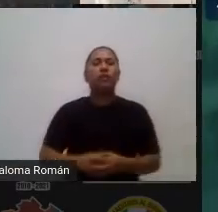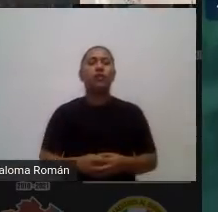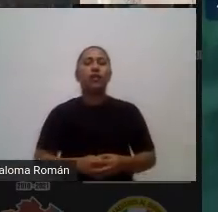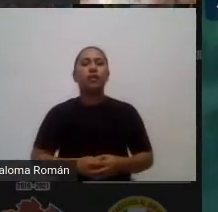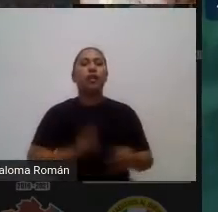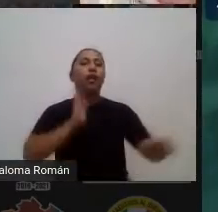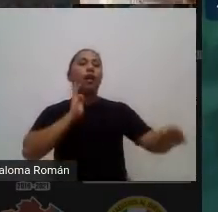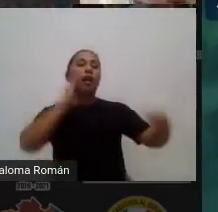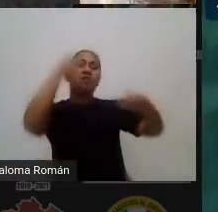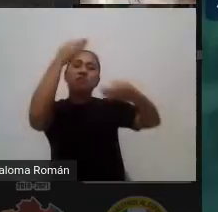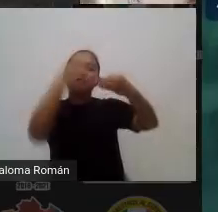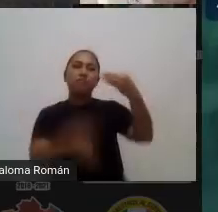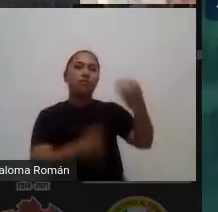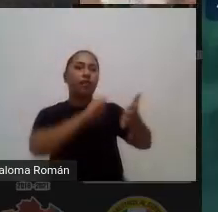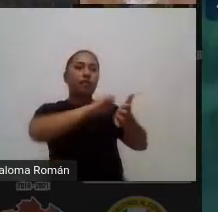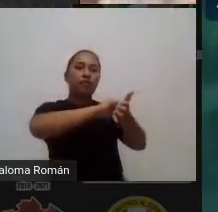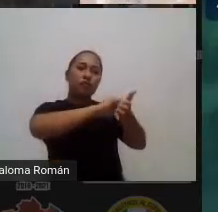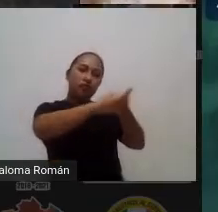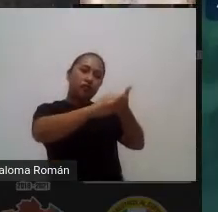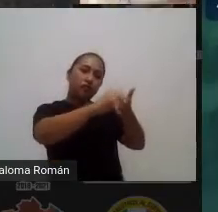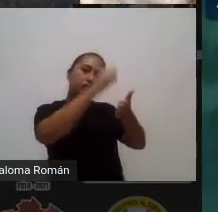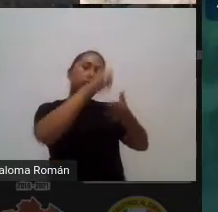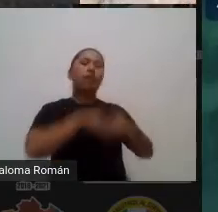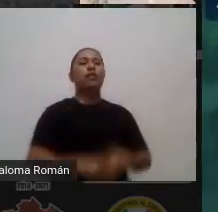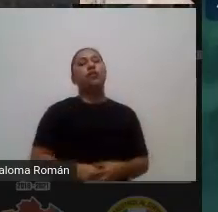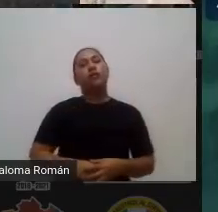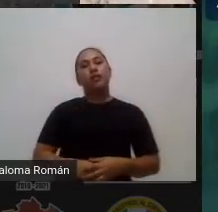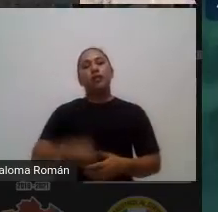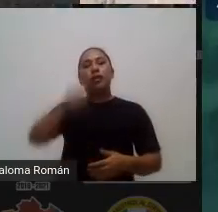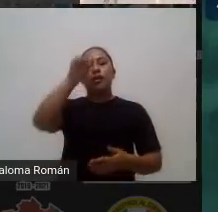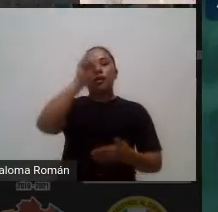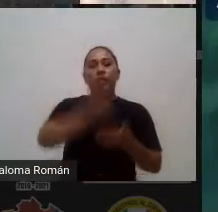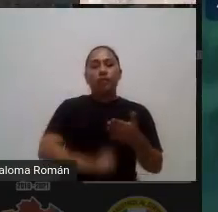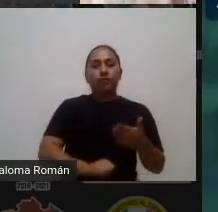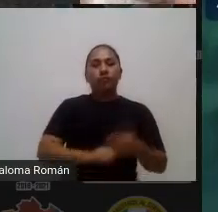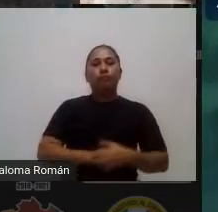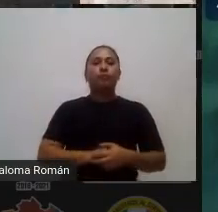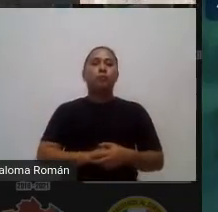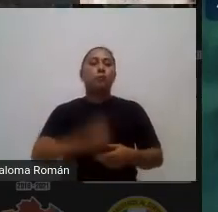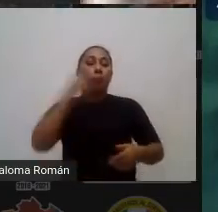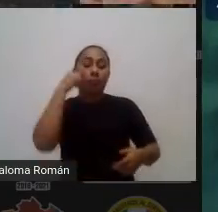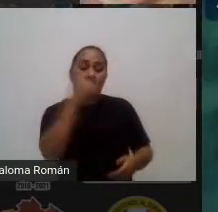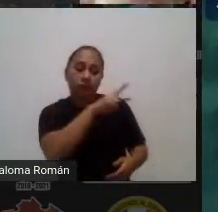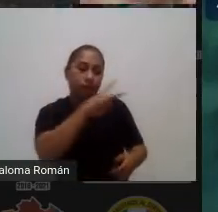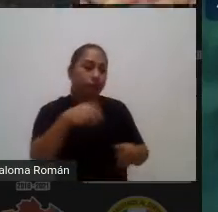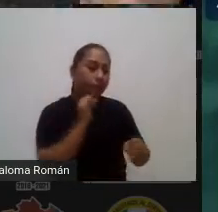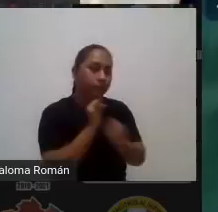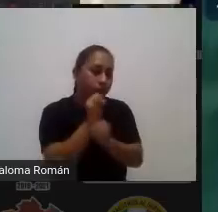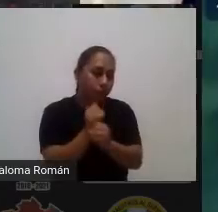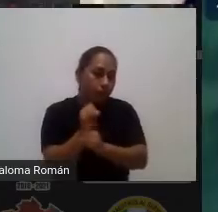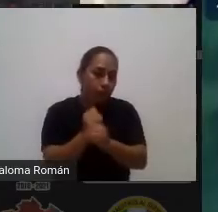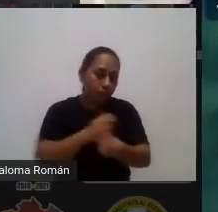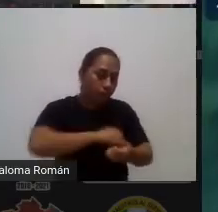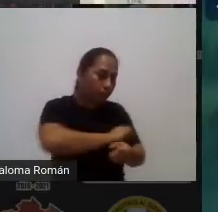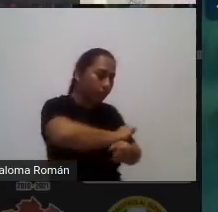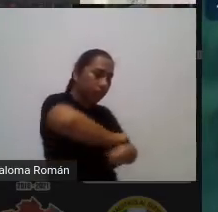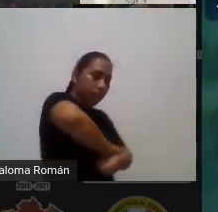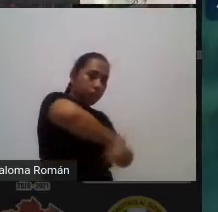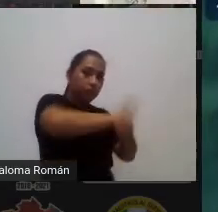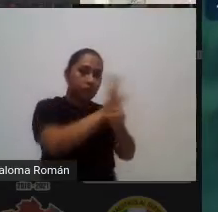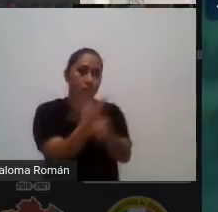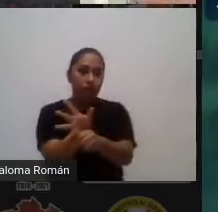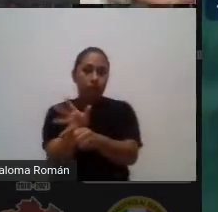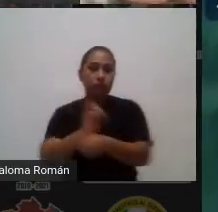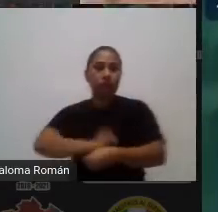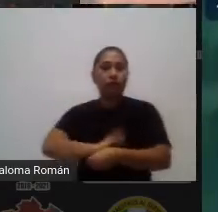mes todo el equipo que está estudiando el fenómeno coronavirus y no todo no vamos a abarcar todo el fenómeno